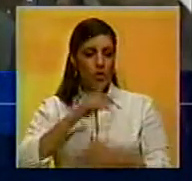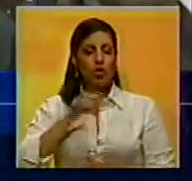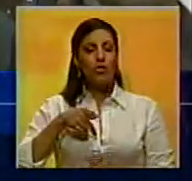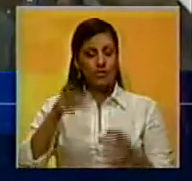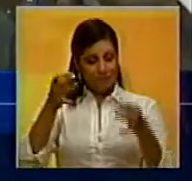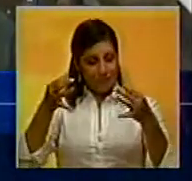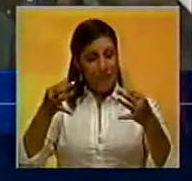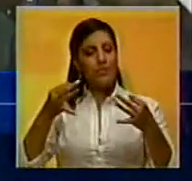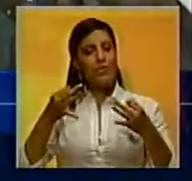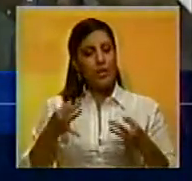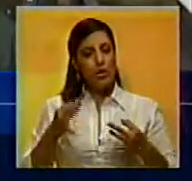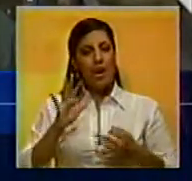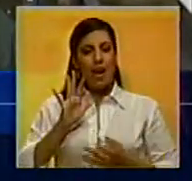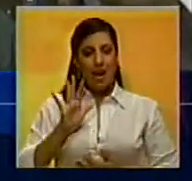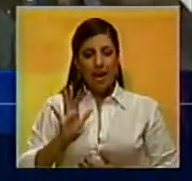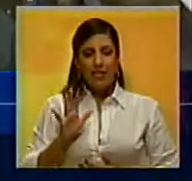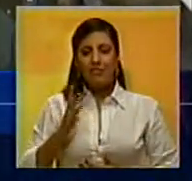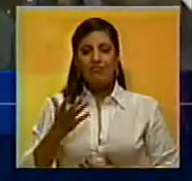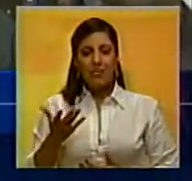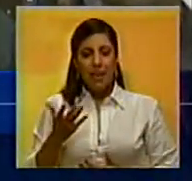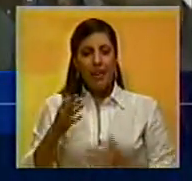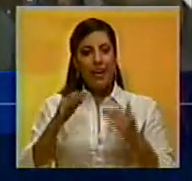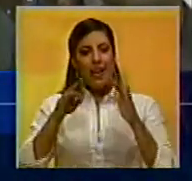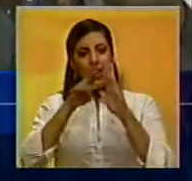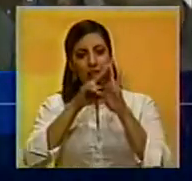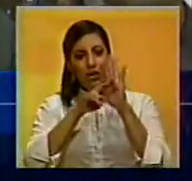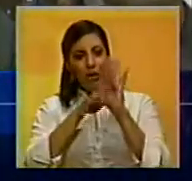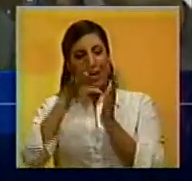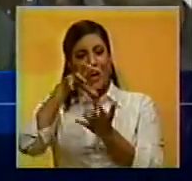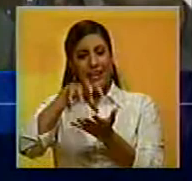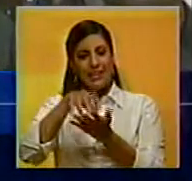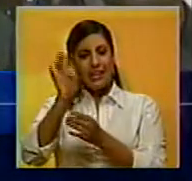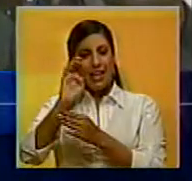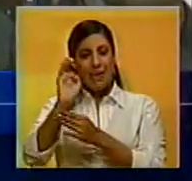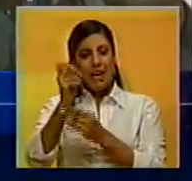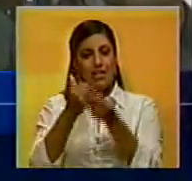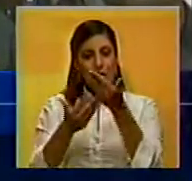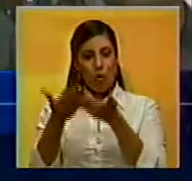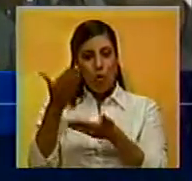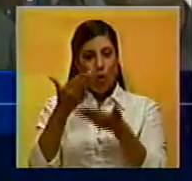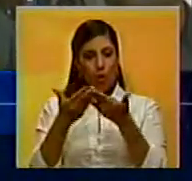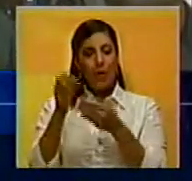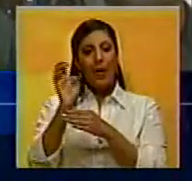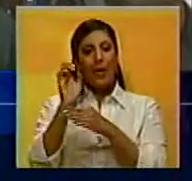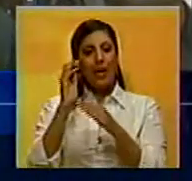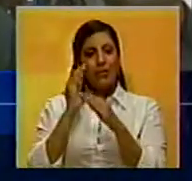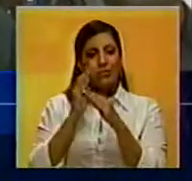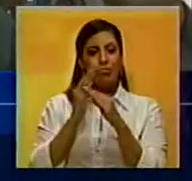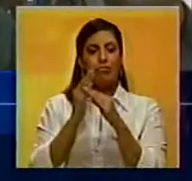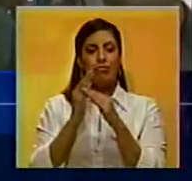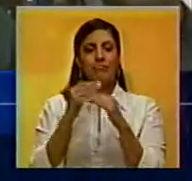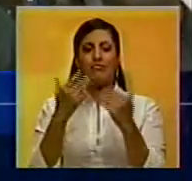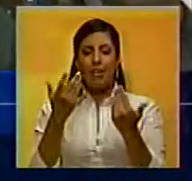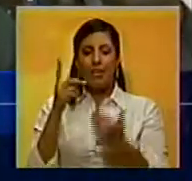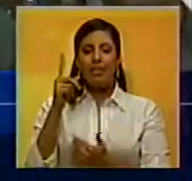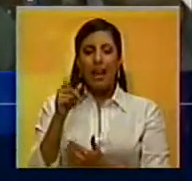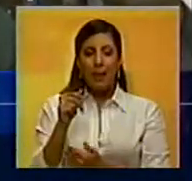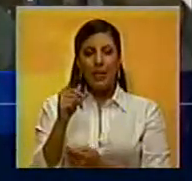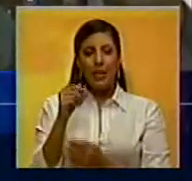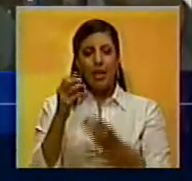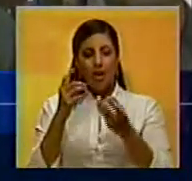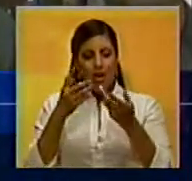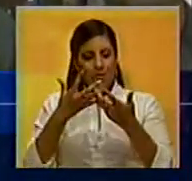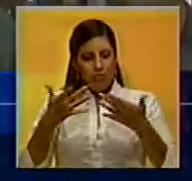garantizar, como ya lo he dicho, en el marco del estado de emergencia económica y estado de excepción y también en el